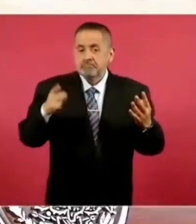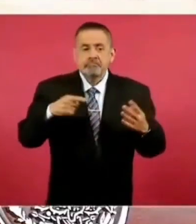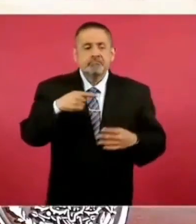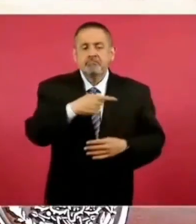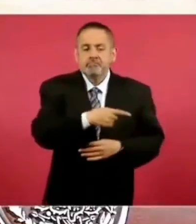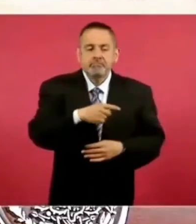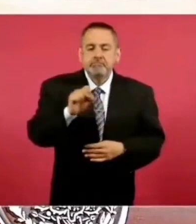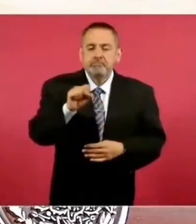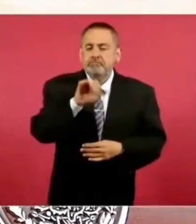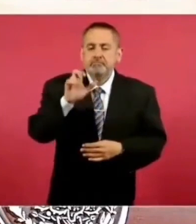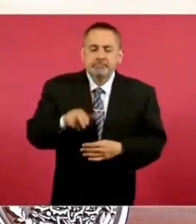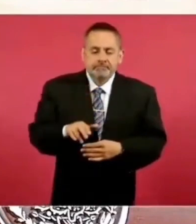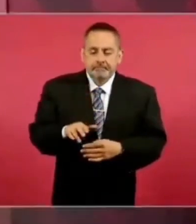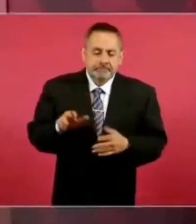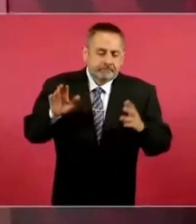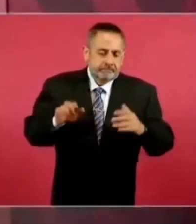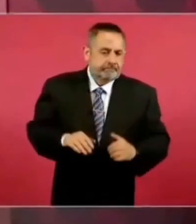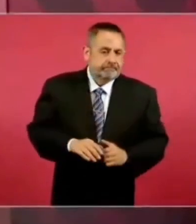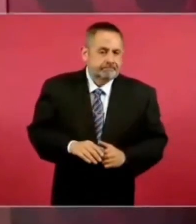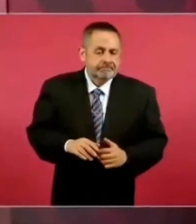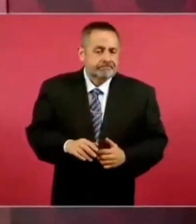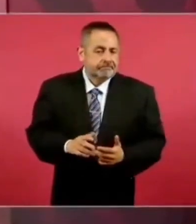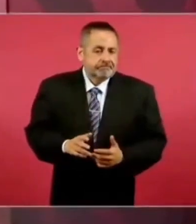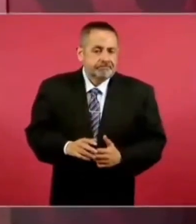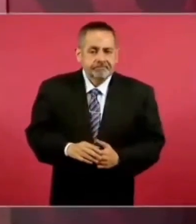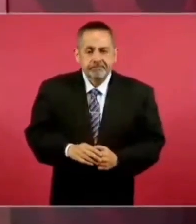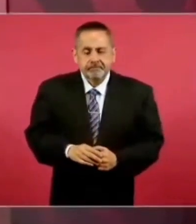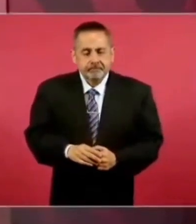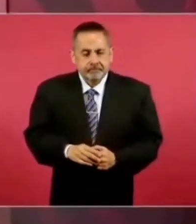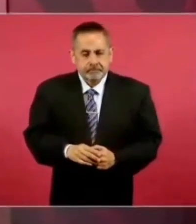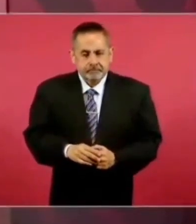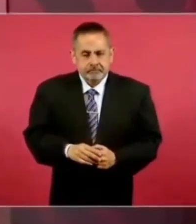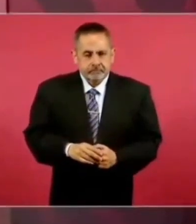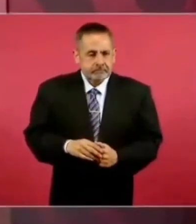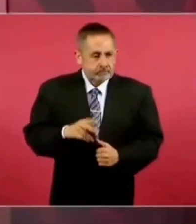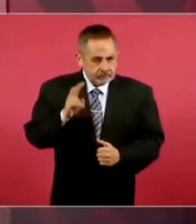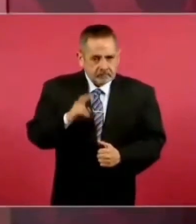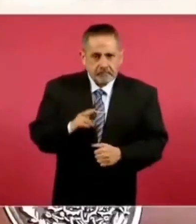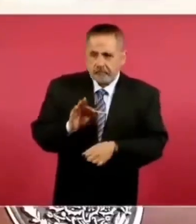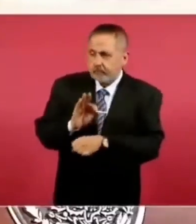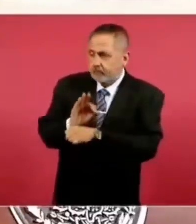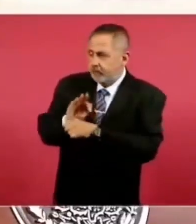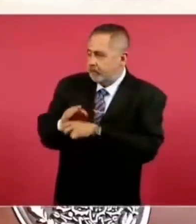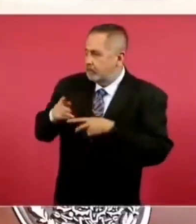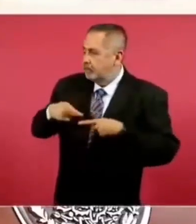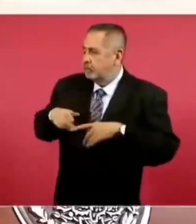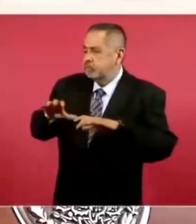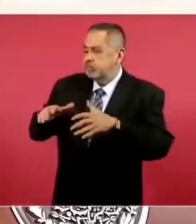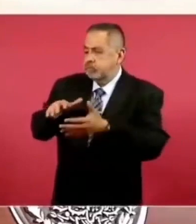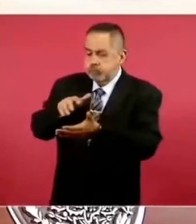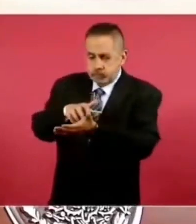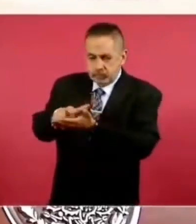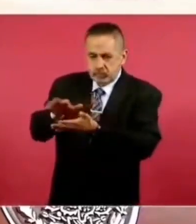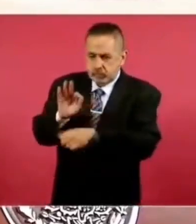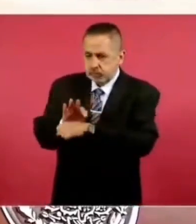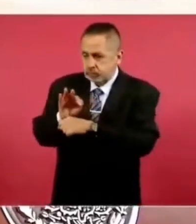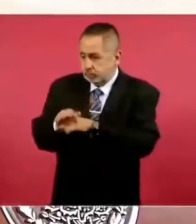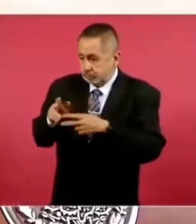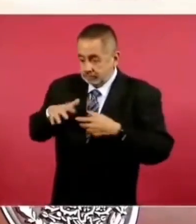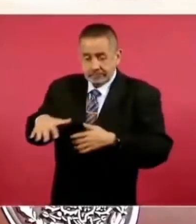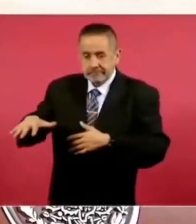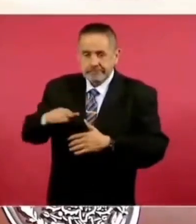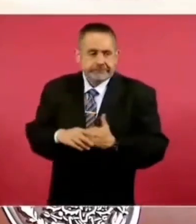tenían que ver con defender a la gente, con defender al pueblo.